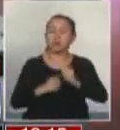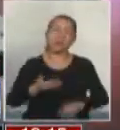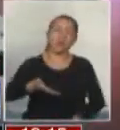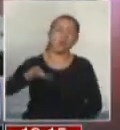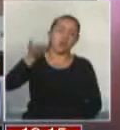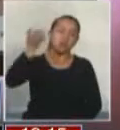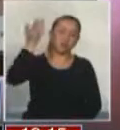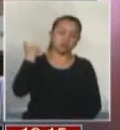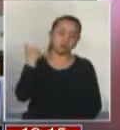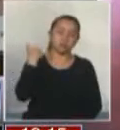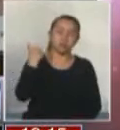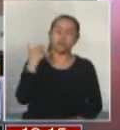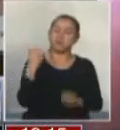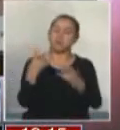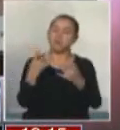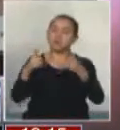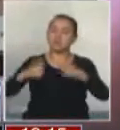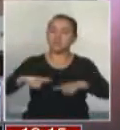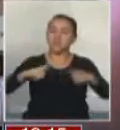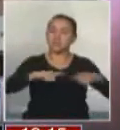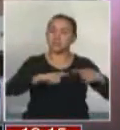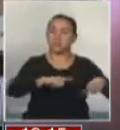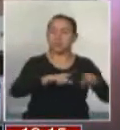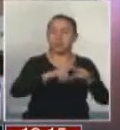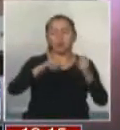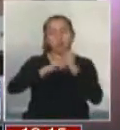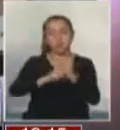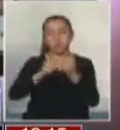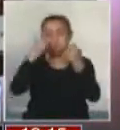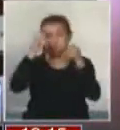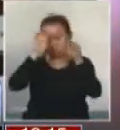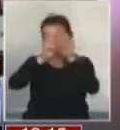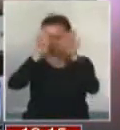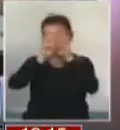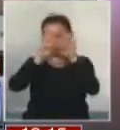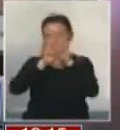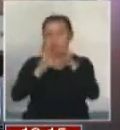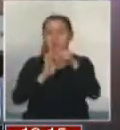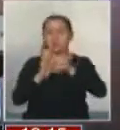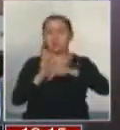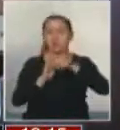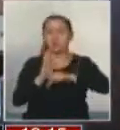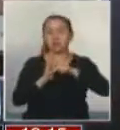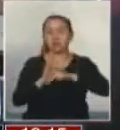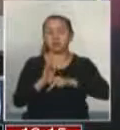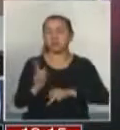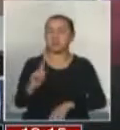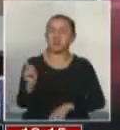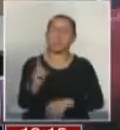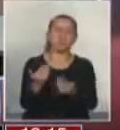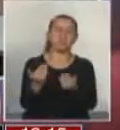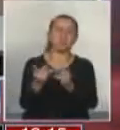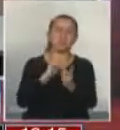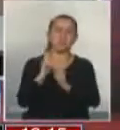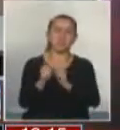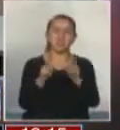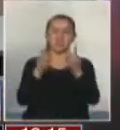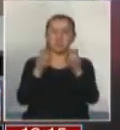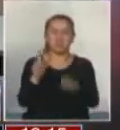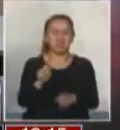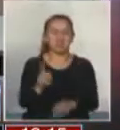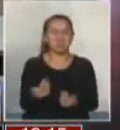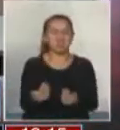había de parte de muchos sectores una oposición cerrada a este proyecto. Se decía que no era necesario legislar sobre esta materia.